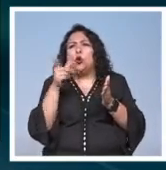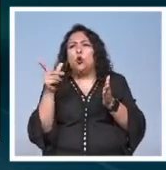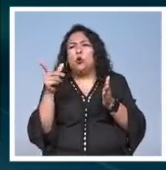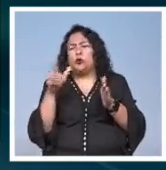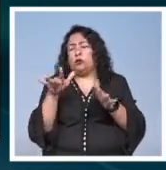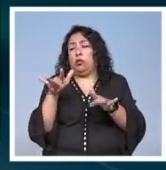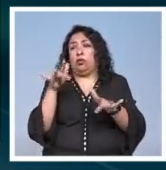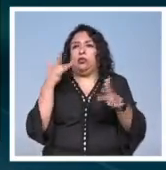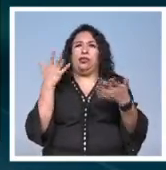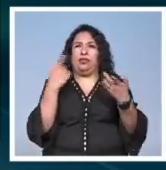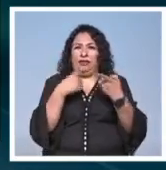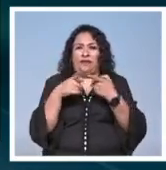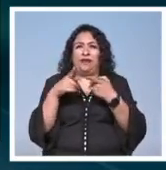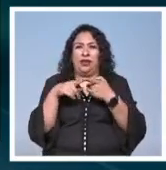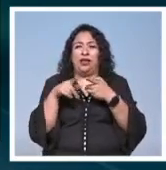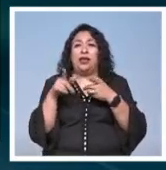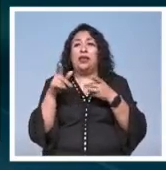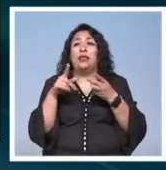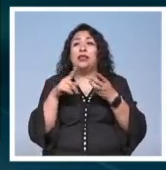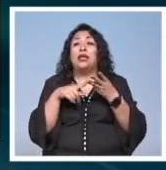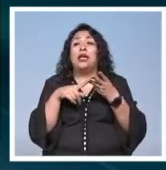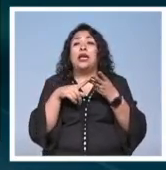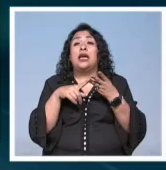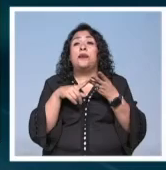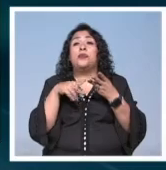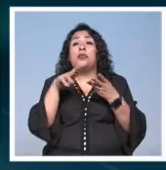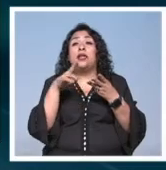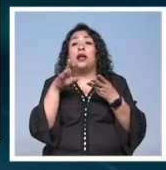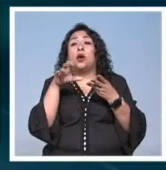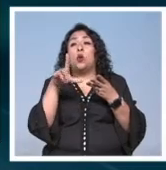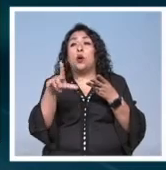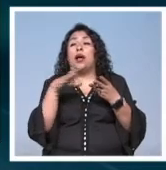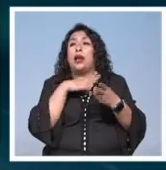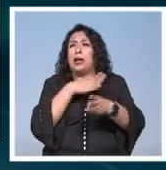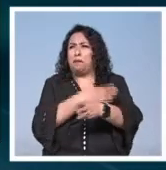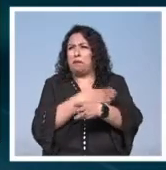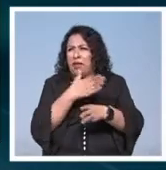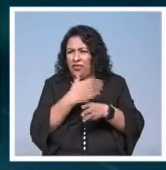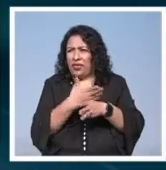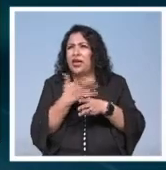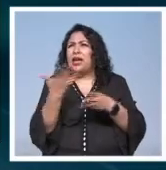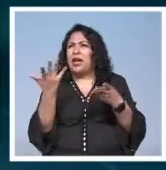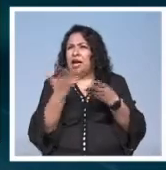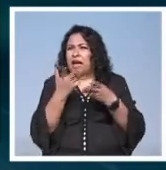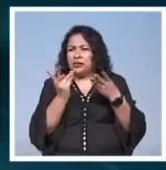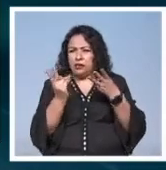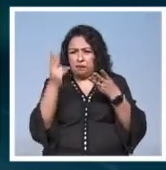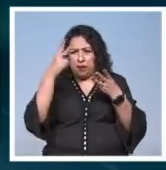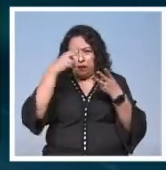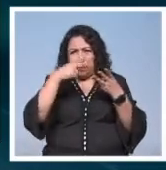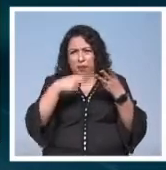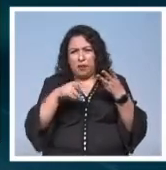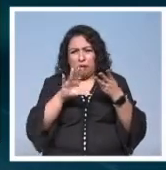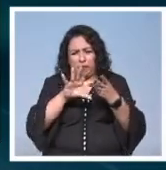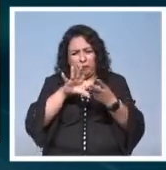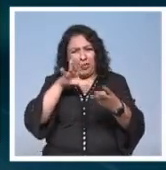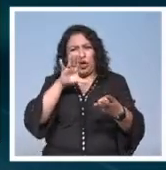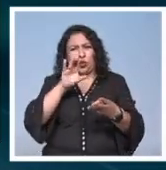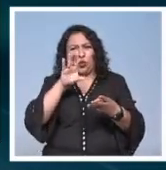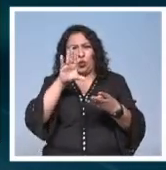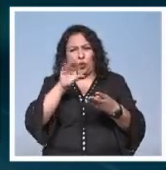de filamentos de luz nahual con madera haciendo sus recortes cubistas